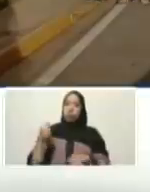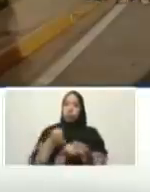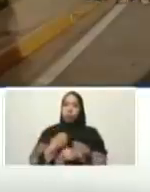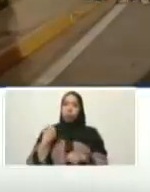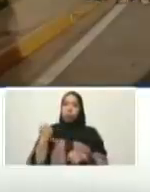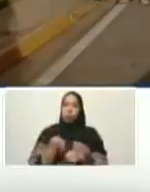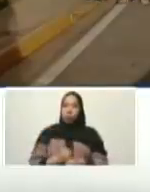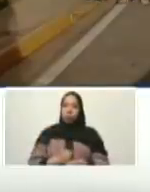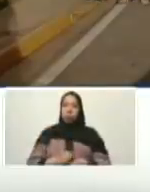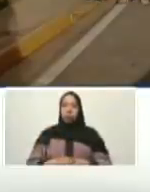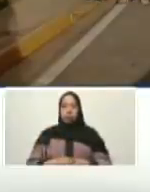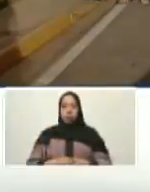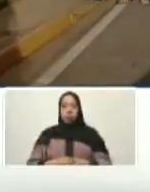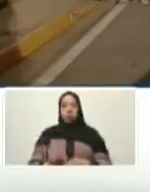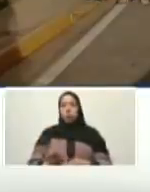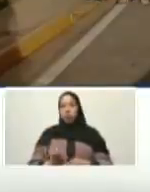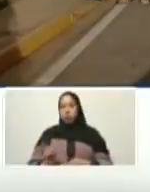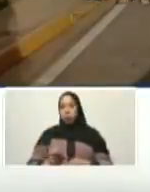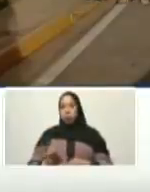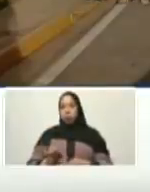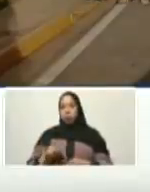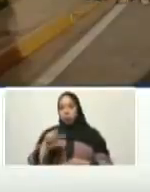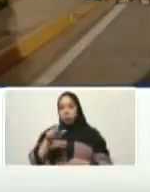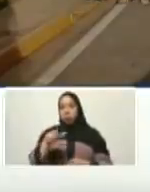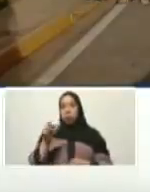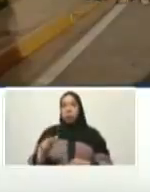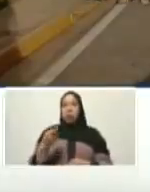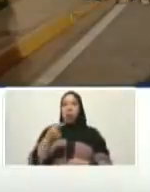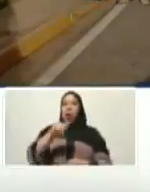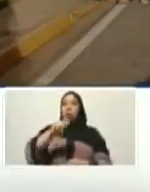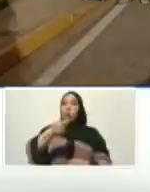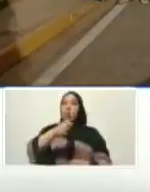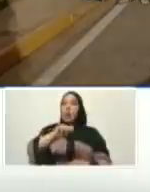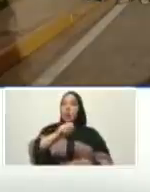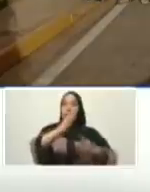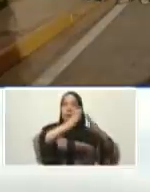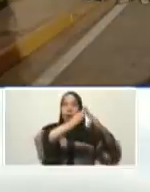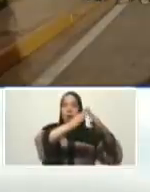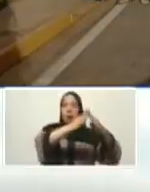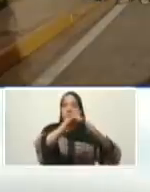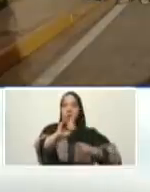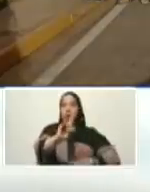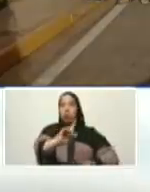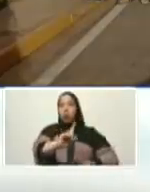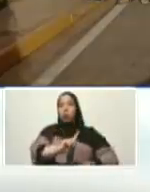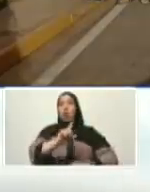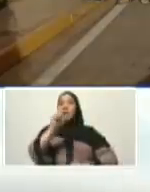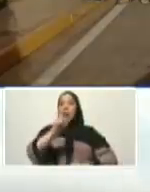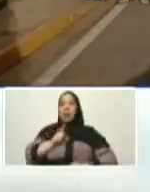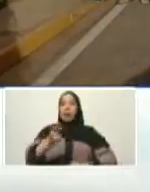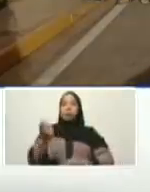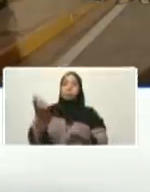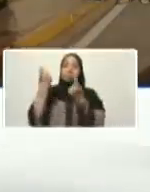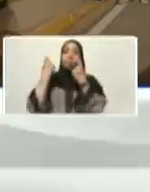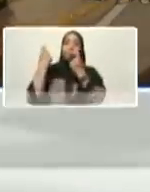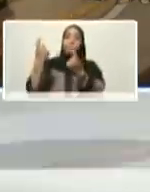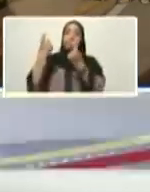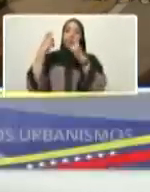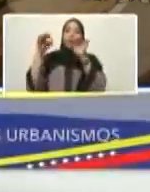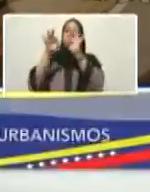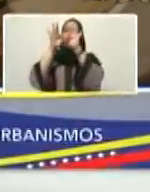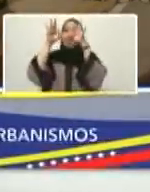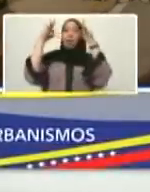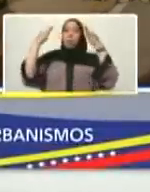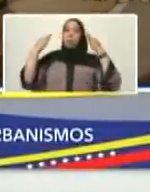ojo no se trata solo de entregar una llave y una casa se trata de que allí en ese urbanismo